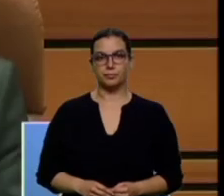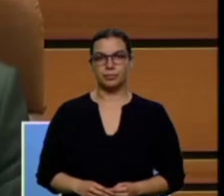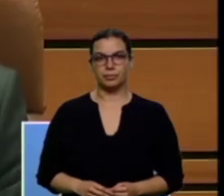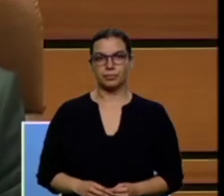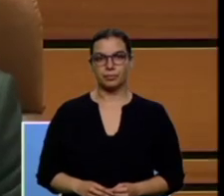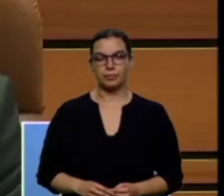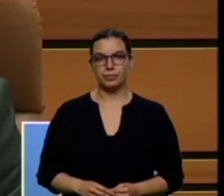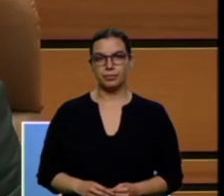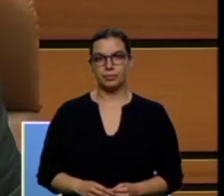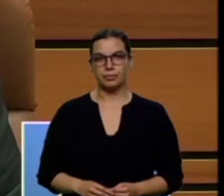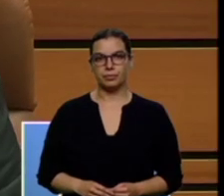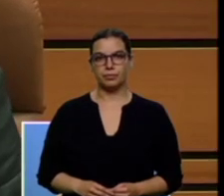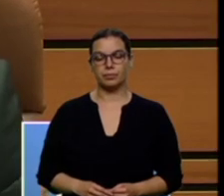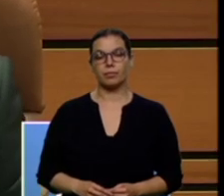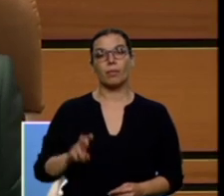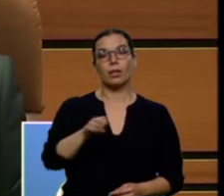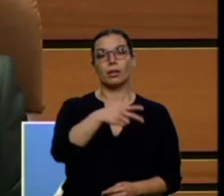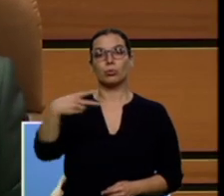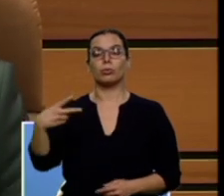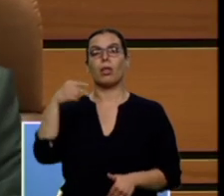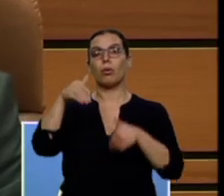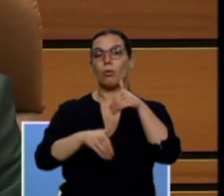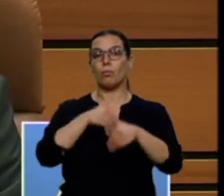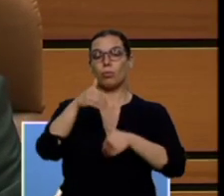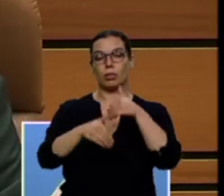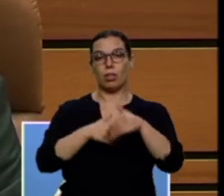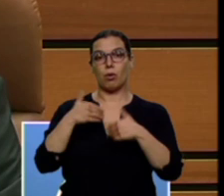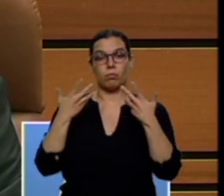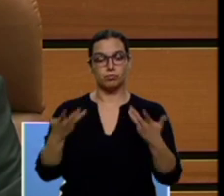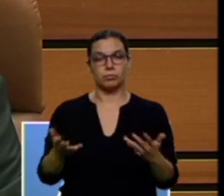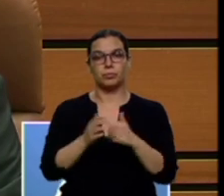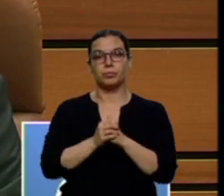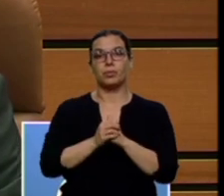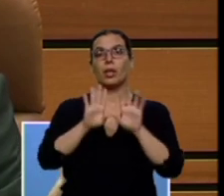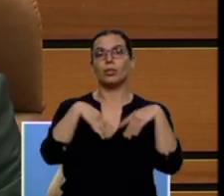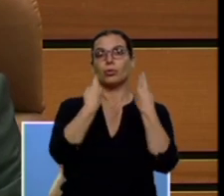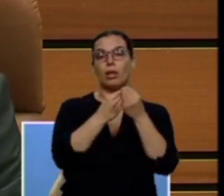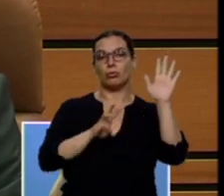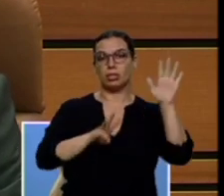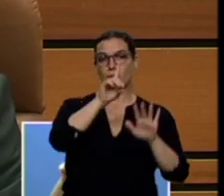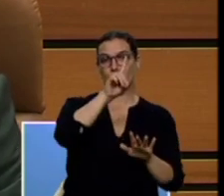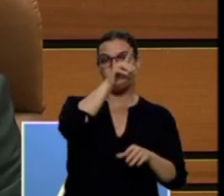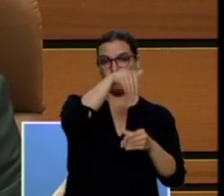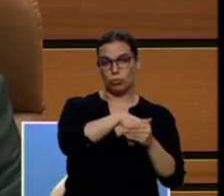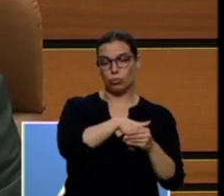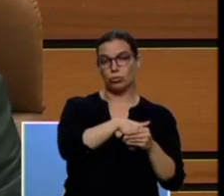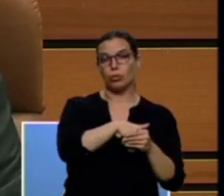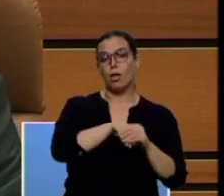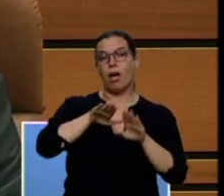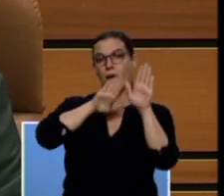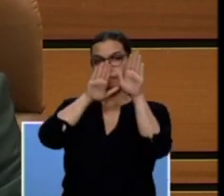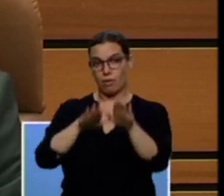El resultado de la votación es el siguiente. Votos emitidos 81, favorables a la propuesta